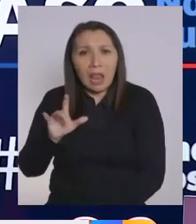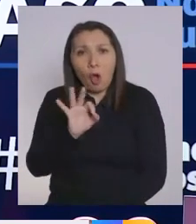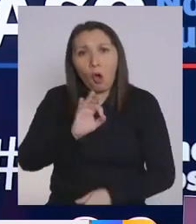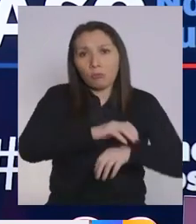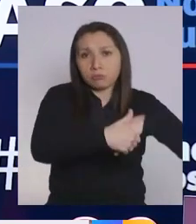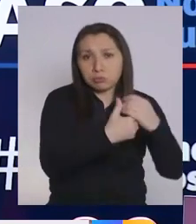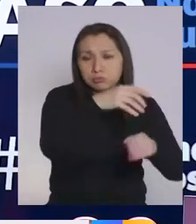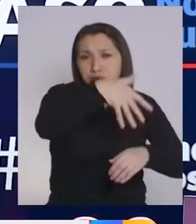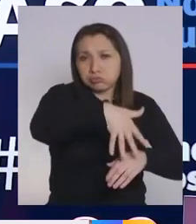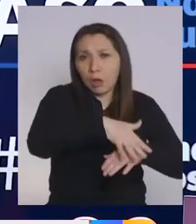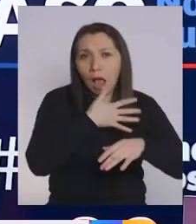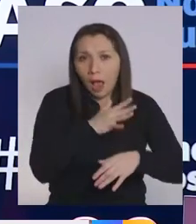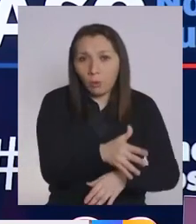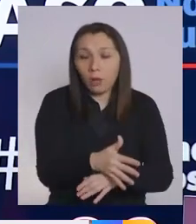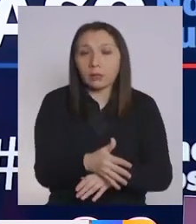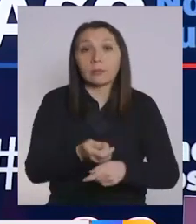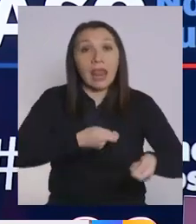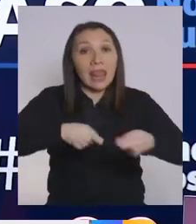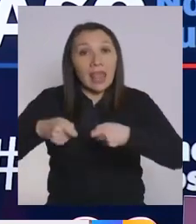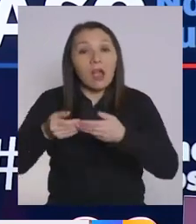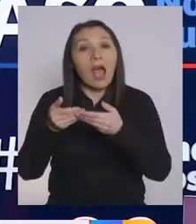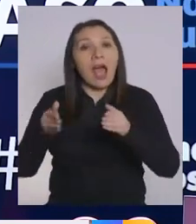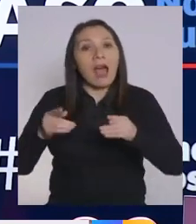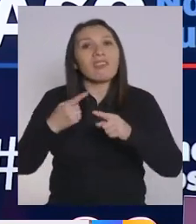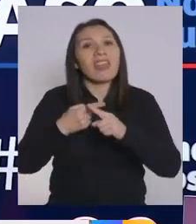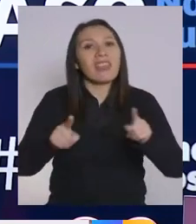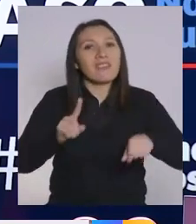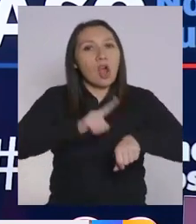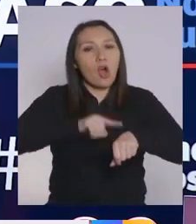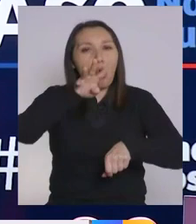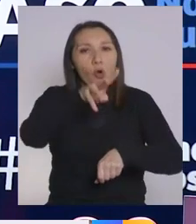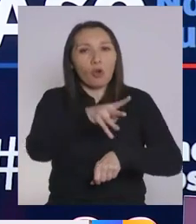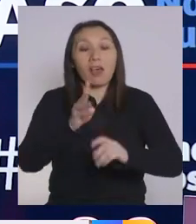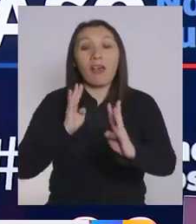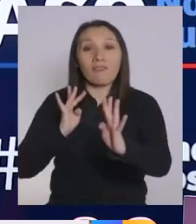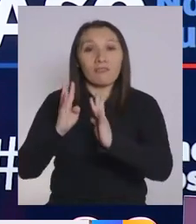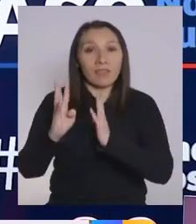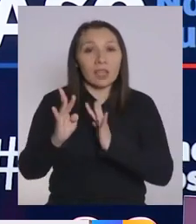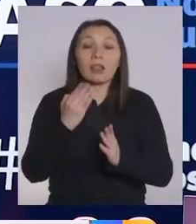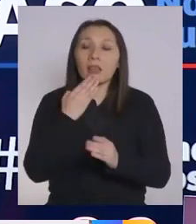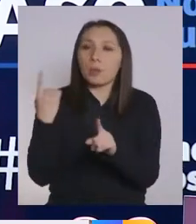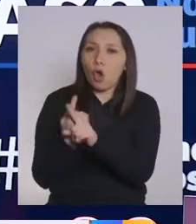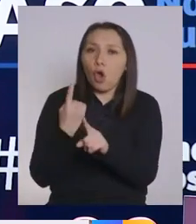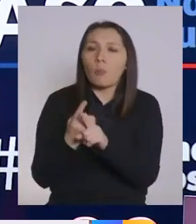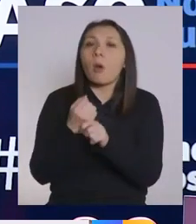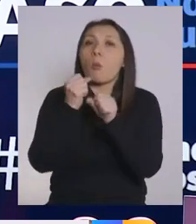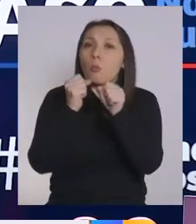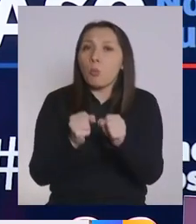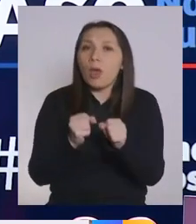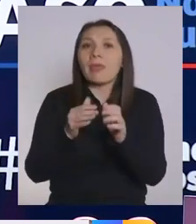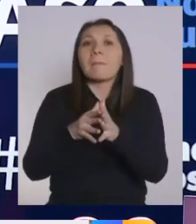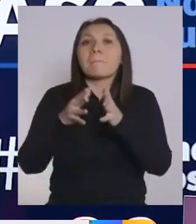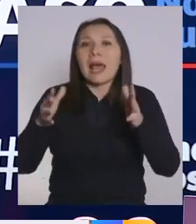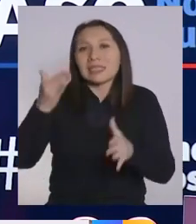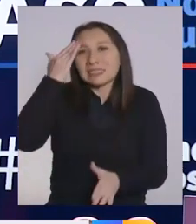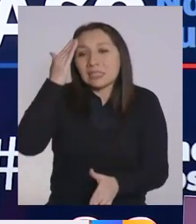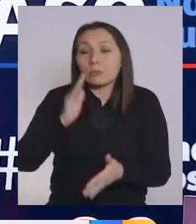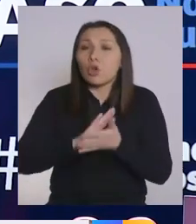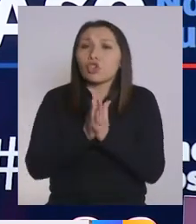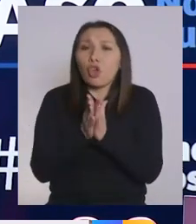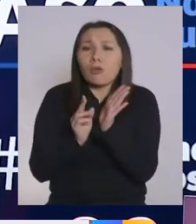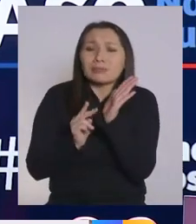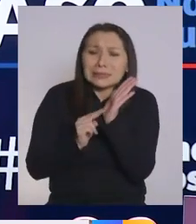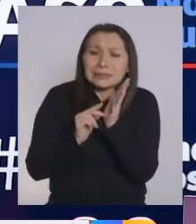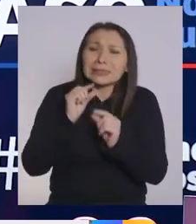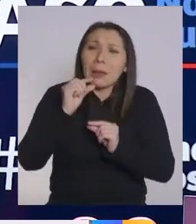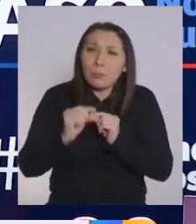El comercio, hemos hablado con ellos. Van a abrir de manera diferida también. Las ferias libres, también estamos conversando para poder sumar días, pero todo gradual.